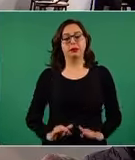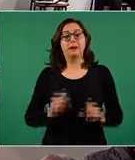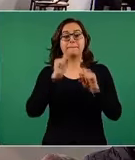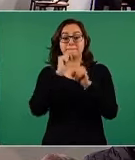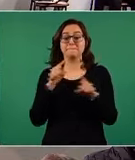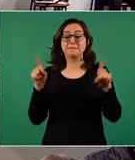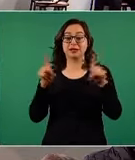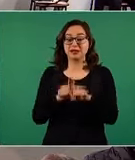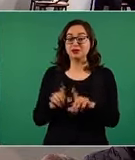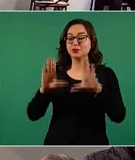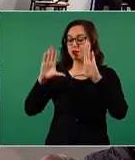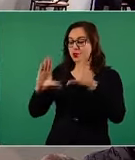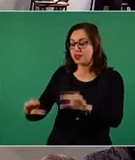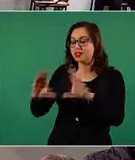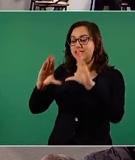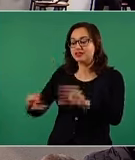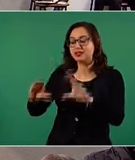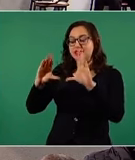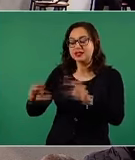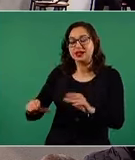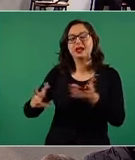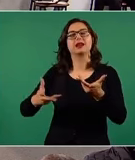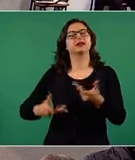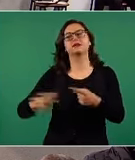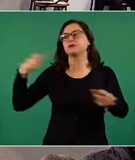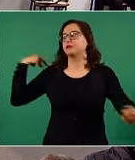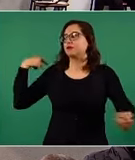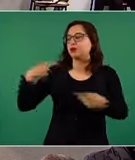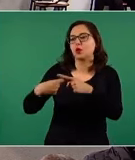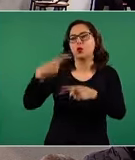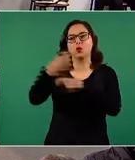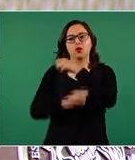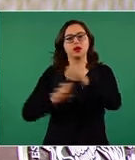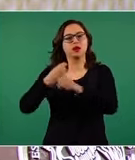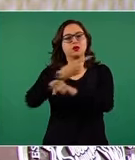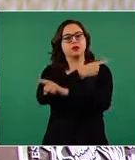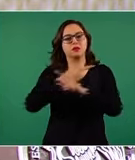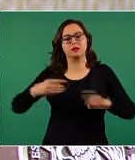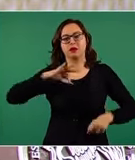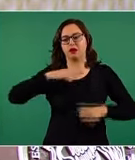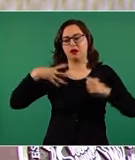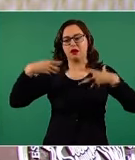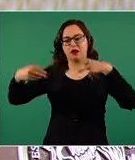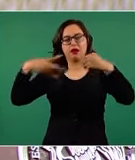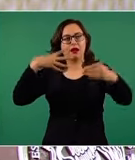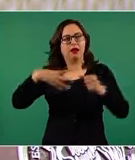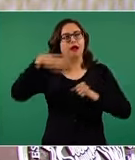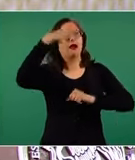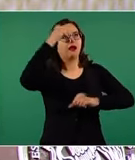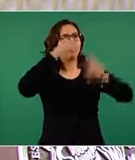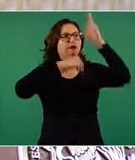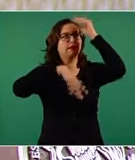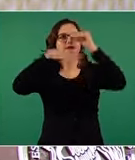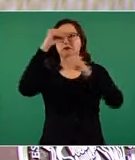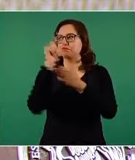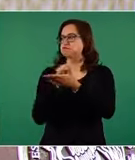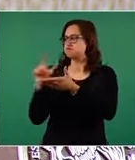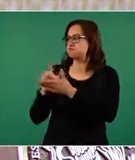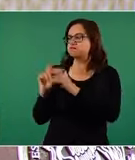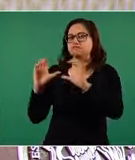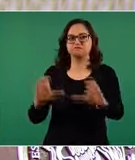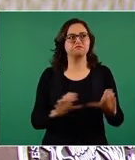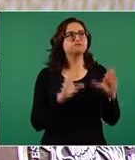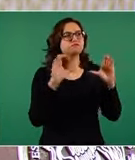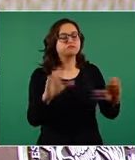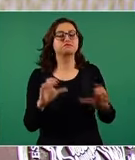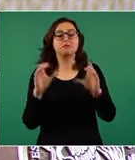que hemos aprendido a lo largo de esta situación tan difícil que ha sido la pandemia. Regresar al juego, a